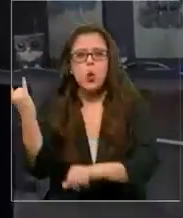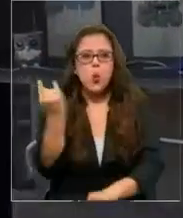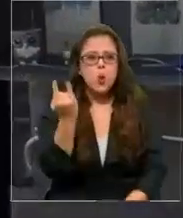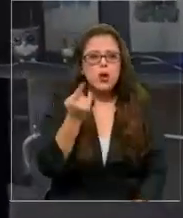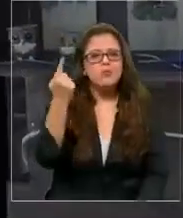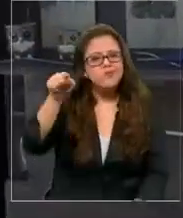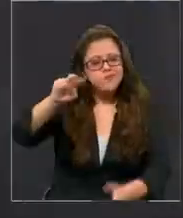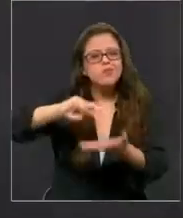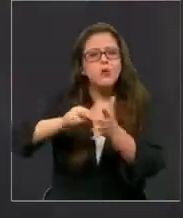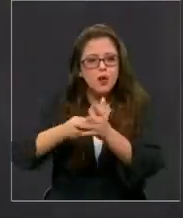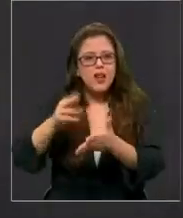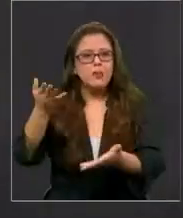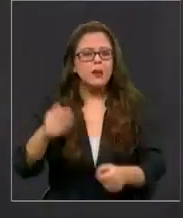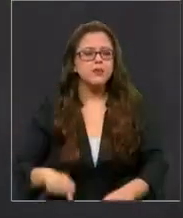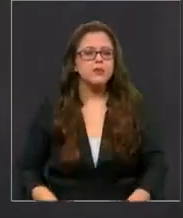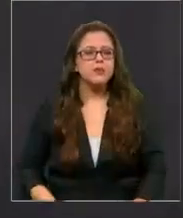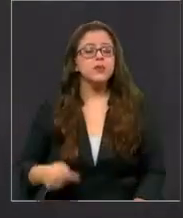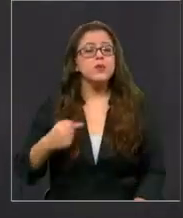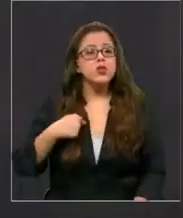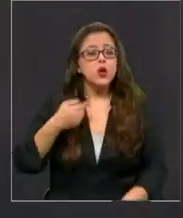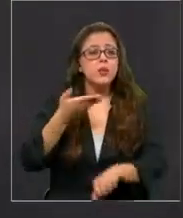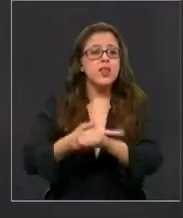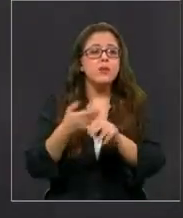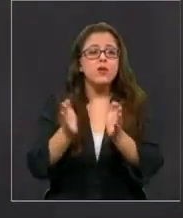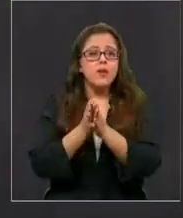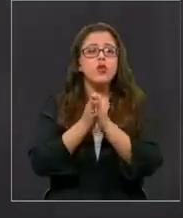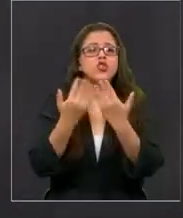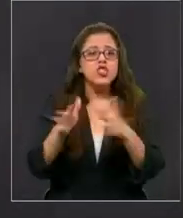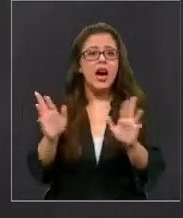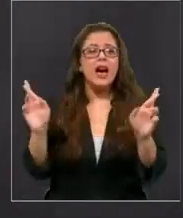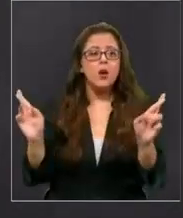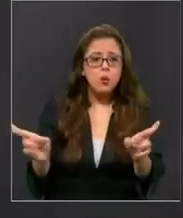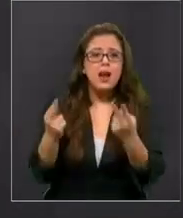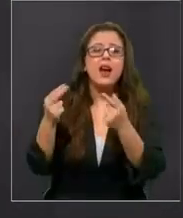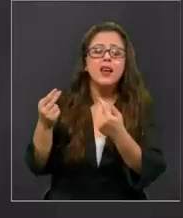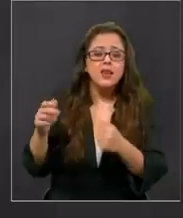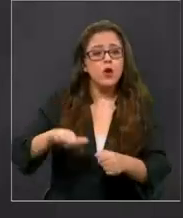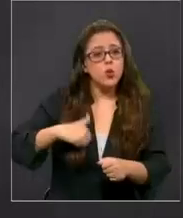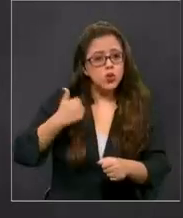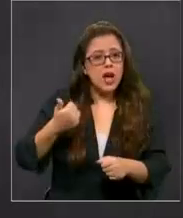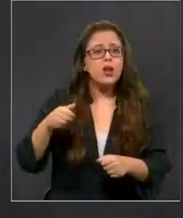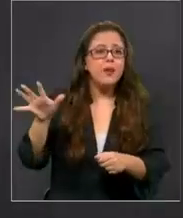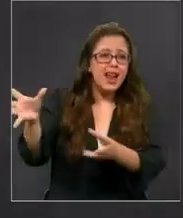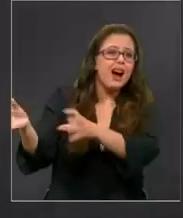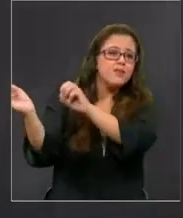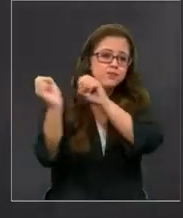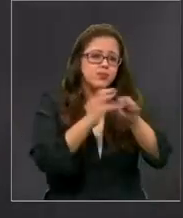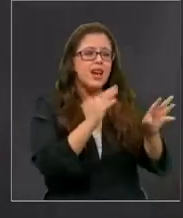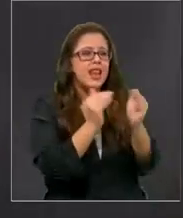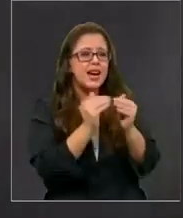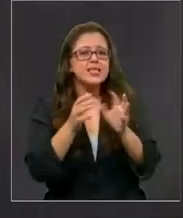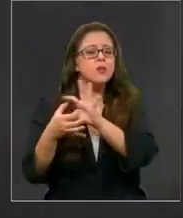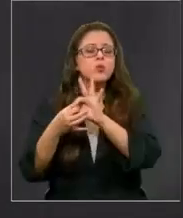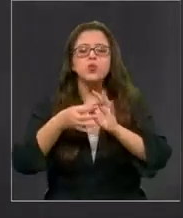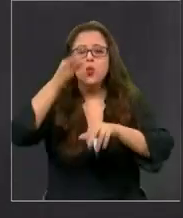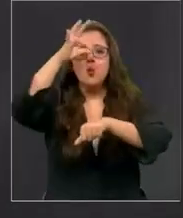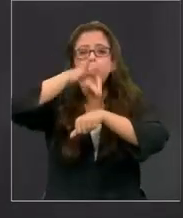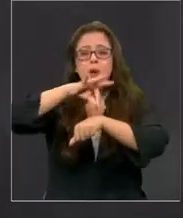comenzaron los problemas. Yo decido pedir el alta del Emilio en forma voluntaria porque el médico